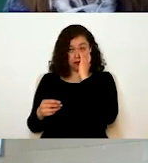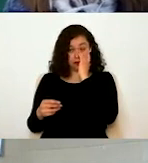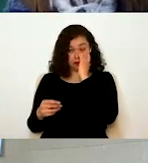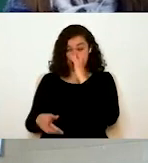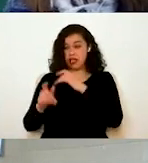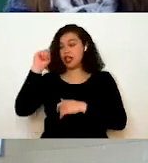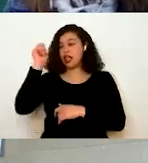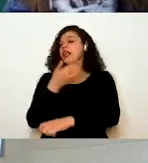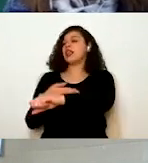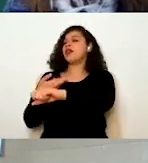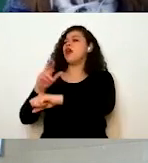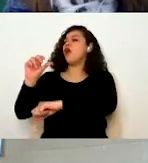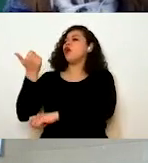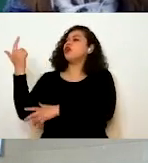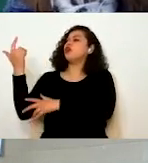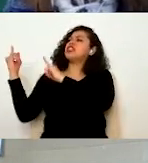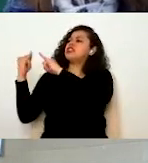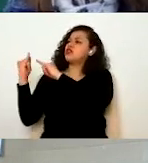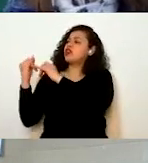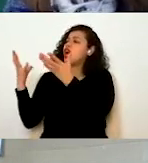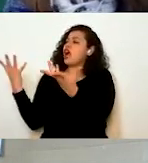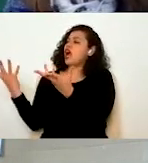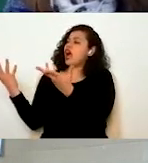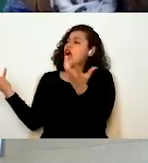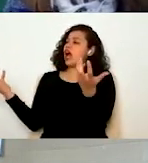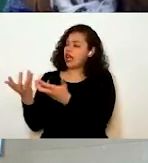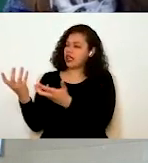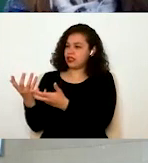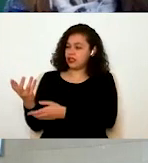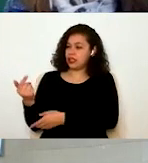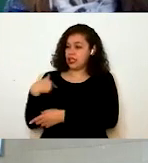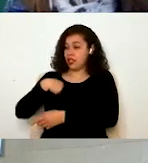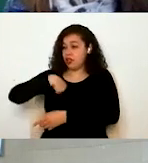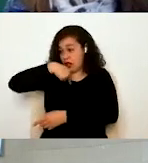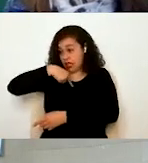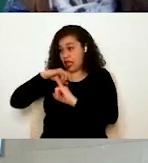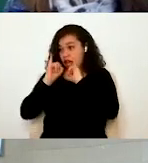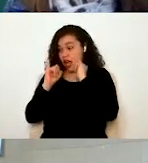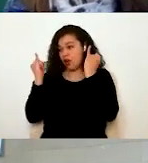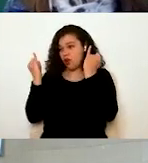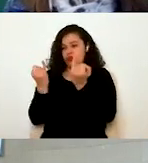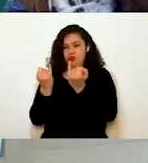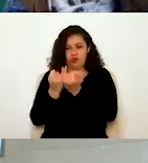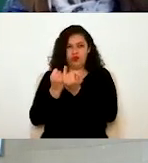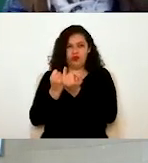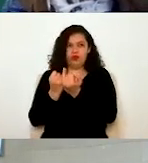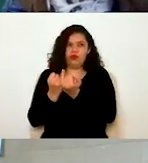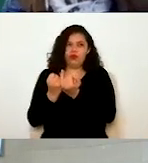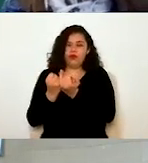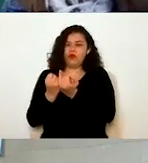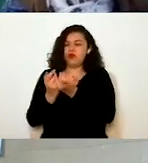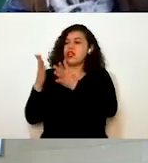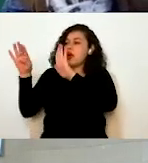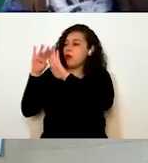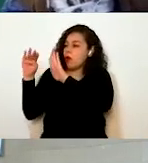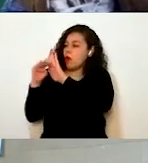realizan con otras instancias. Que si bien la junta no les va a poder como dar a ciencia cierta el paso